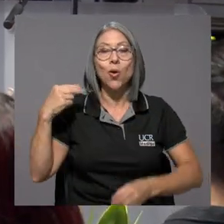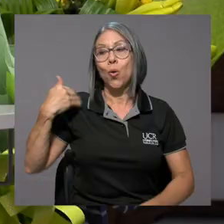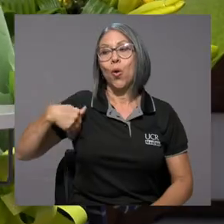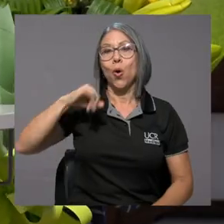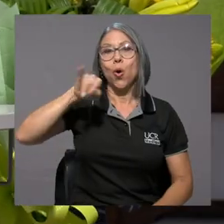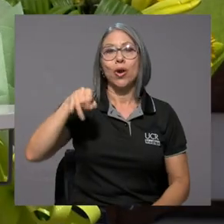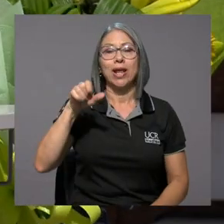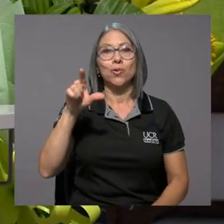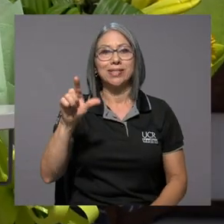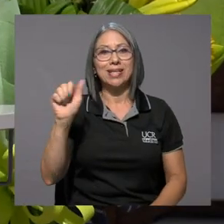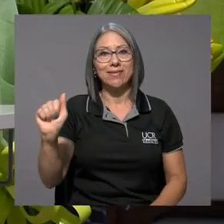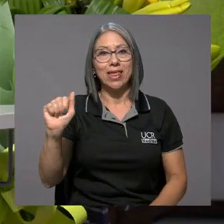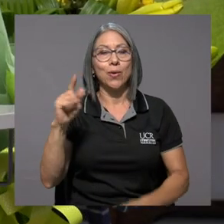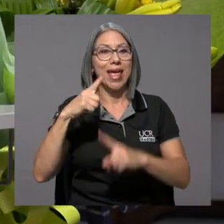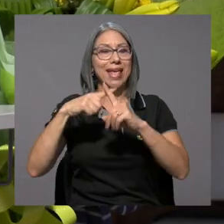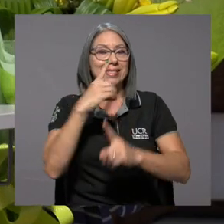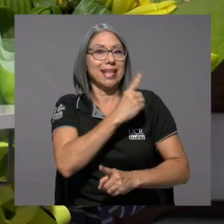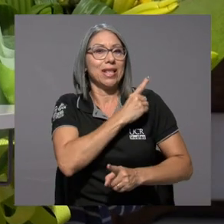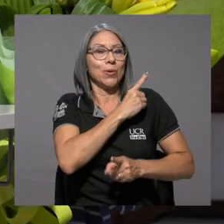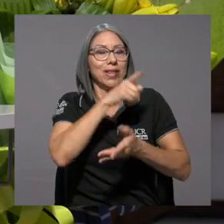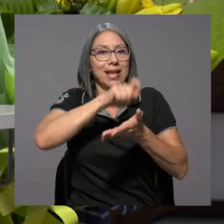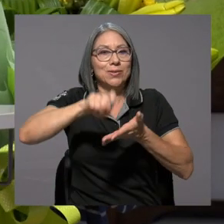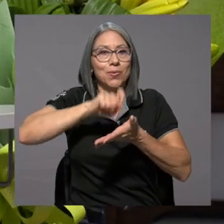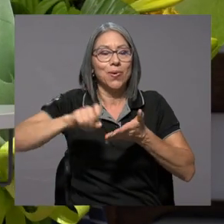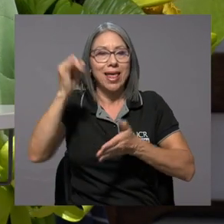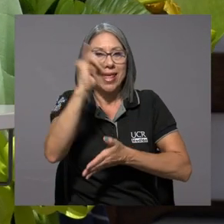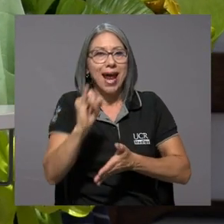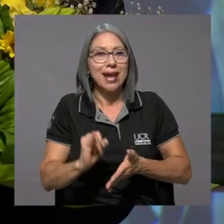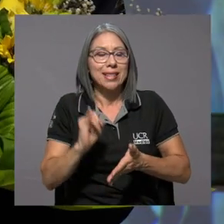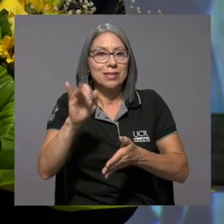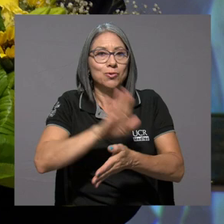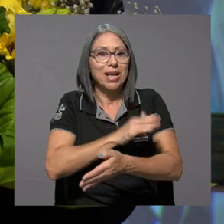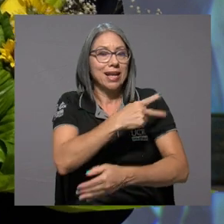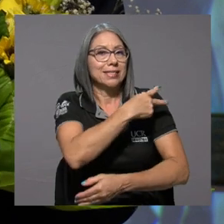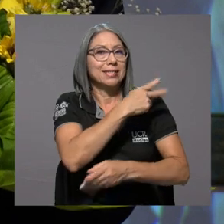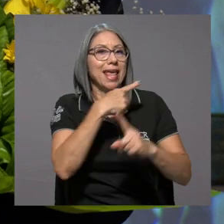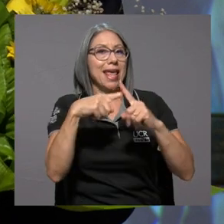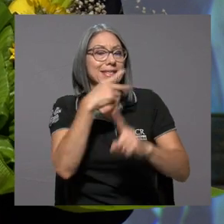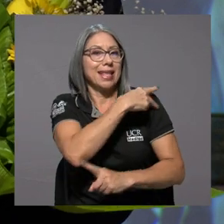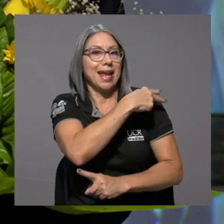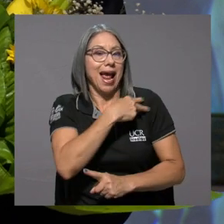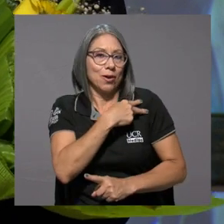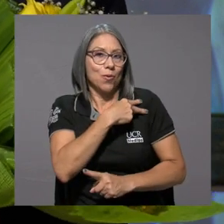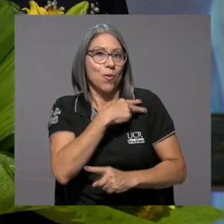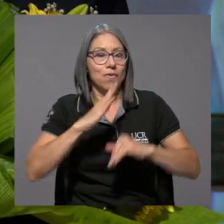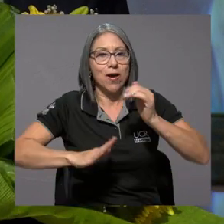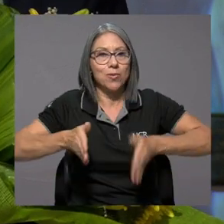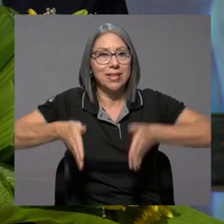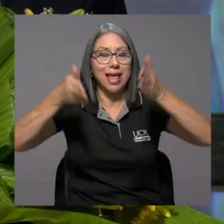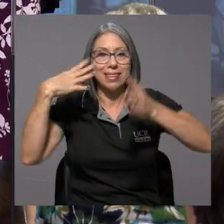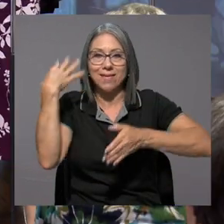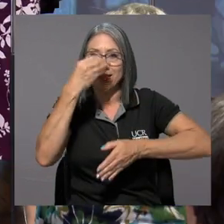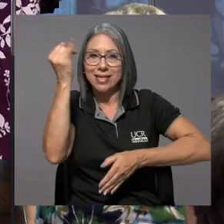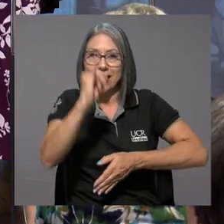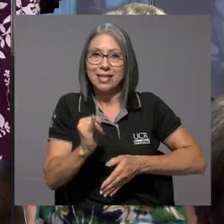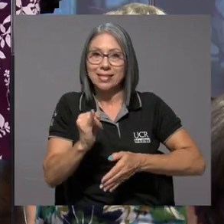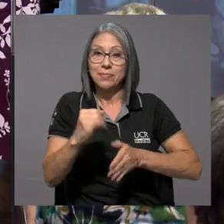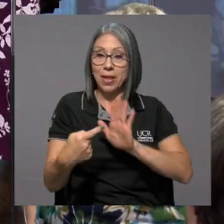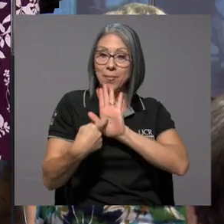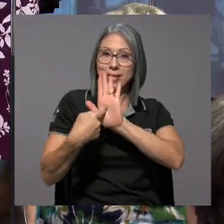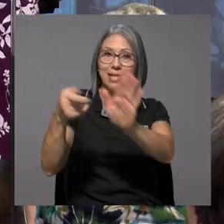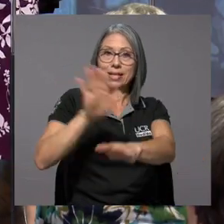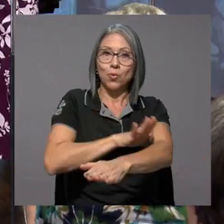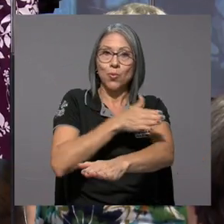Jorge Luis Acevedo, exdirector de la Escuela de Artes Musicales y exdecano de la Facultad de Bellas Artes. La presentación